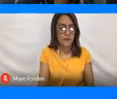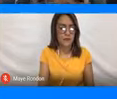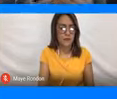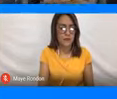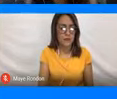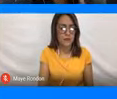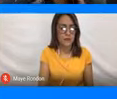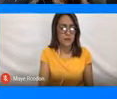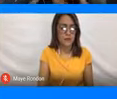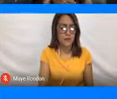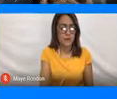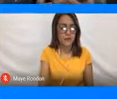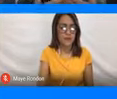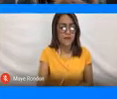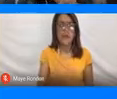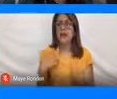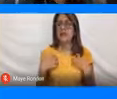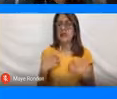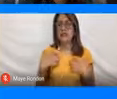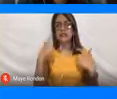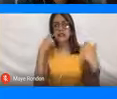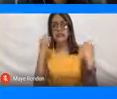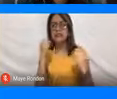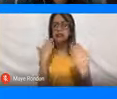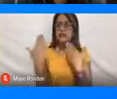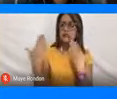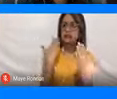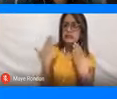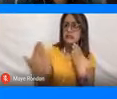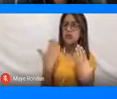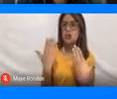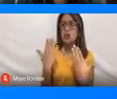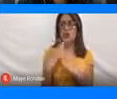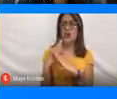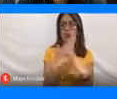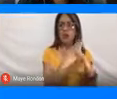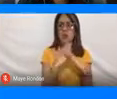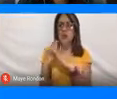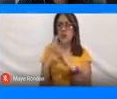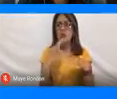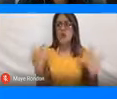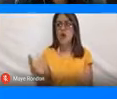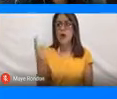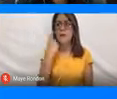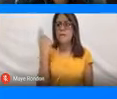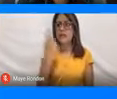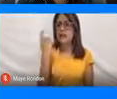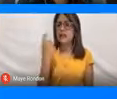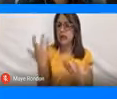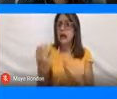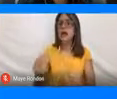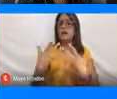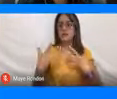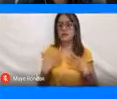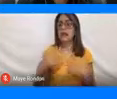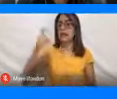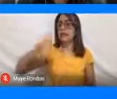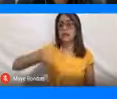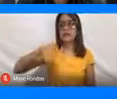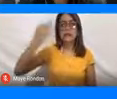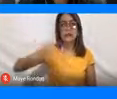de desconfianza y de desprotección. Entonces, ¿qué busca la seguridad? Generar siempre